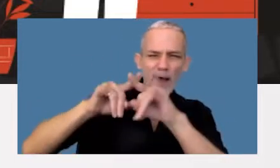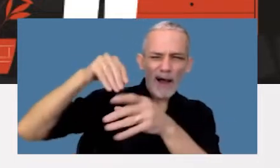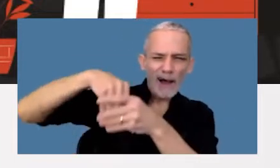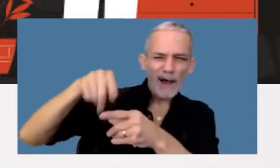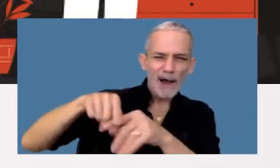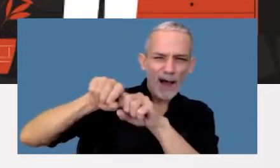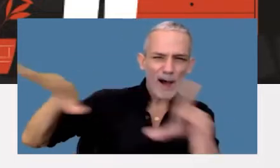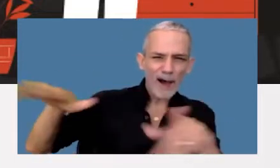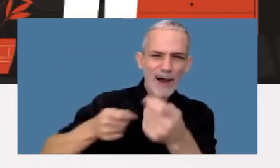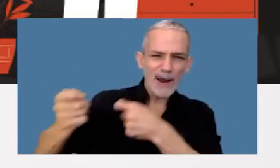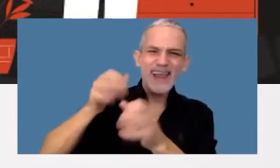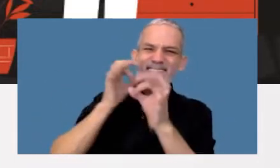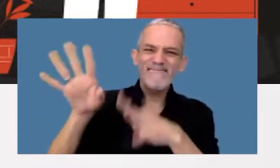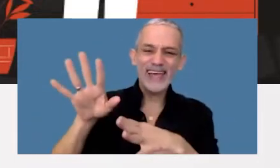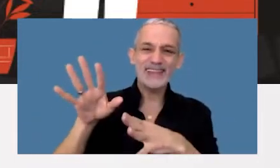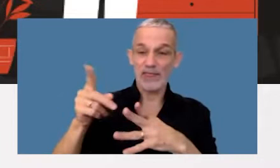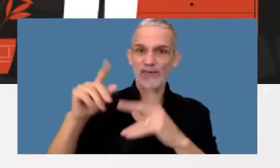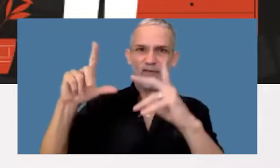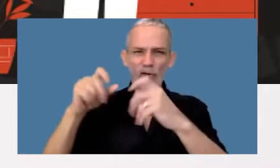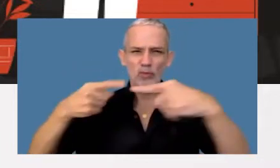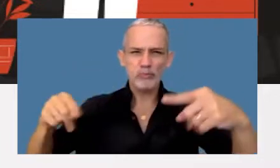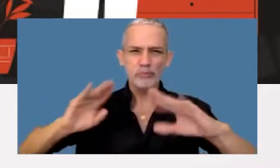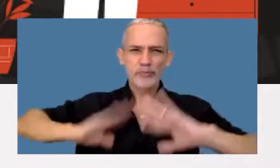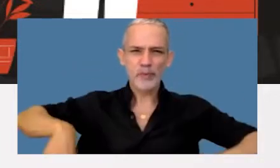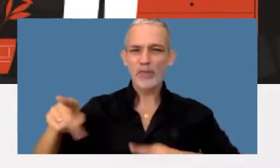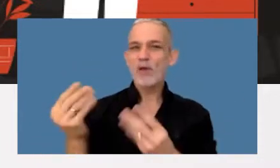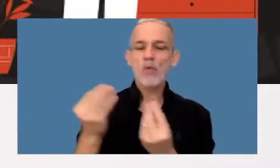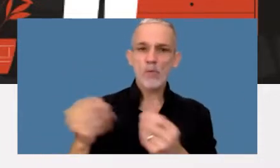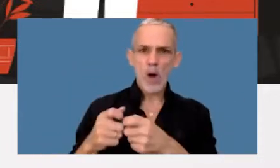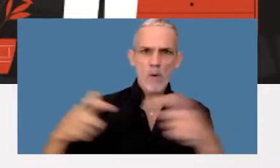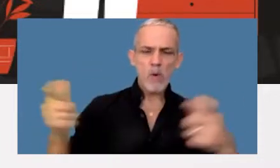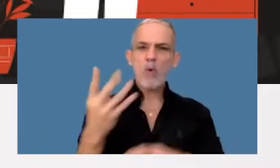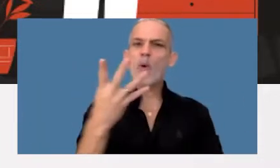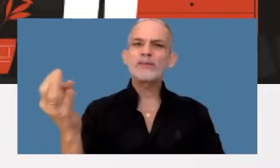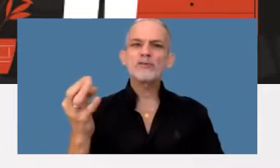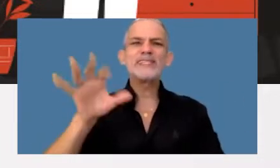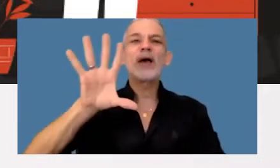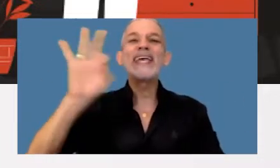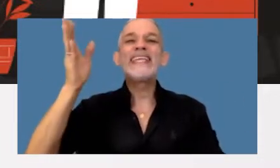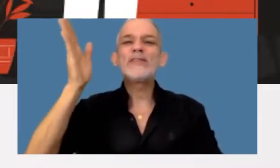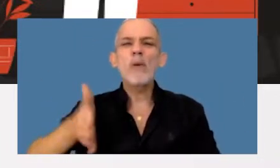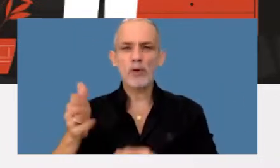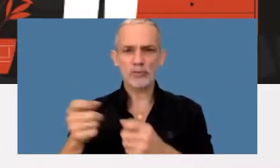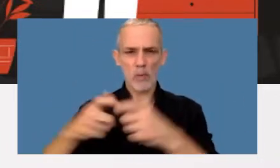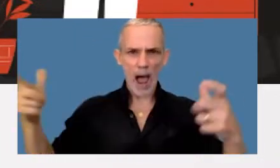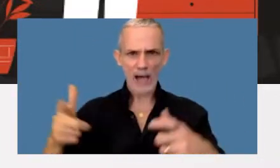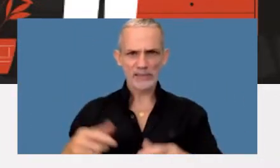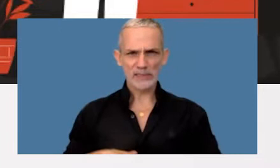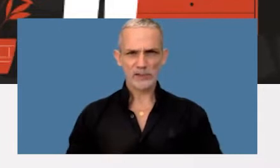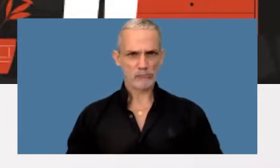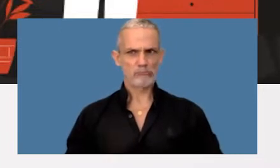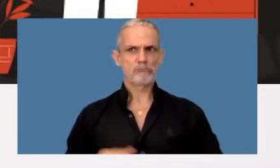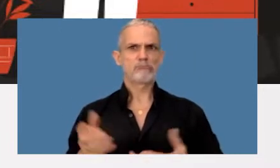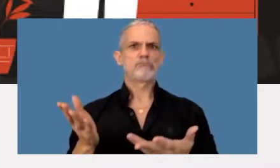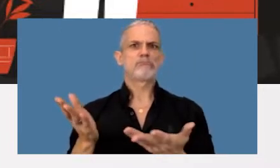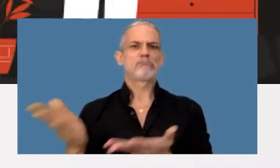distribución y comercialización de abuso de menor el volumen creció entre 400 y 500 y ciento luego